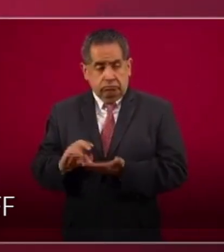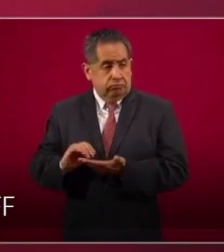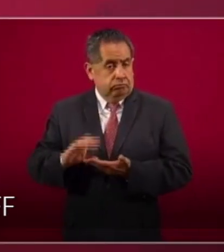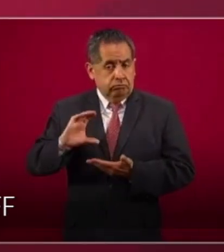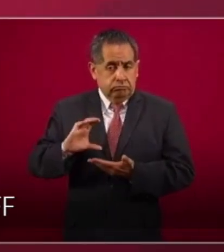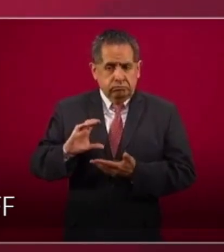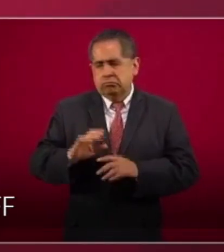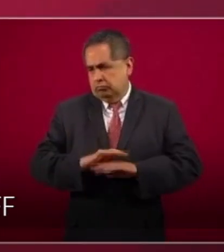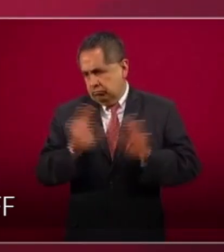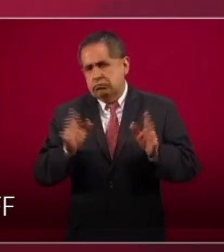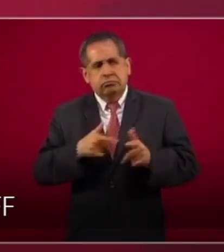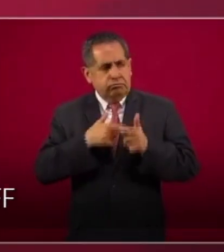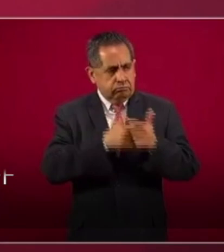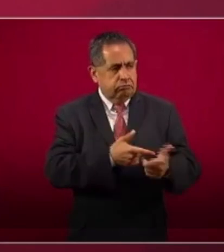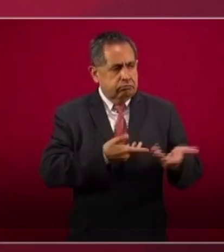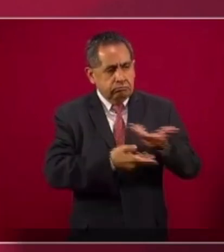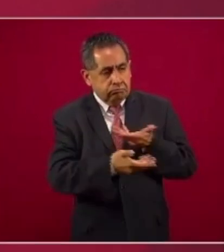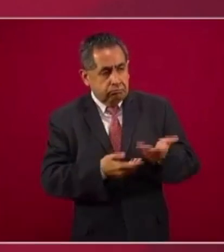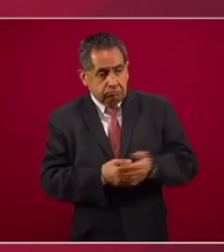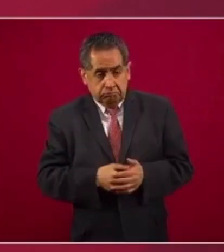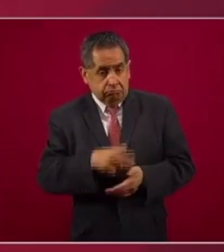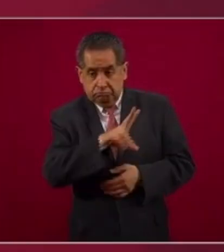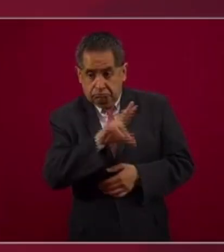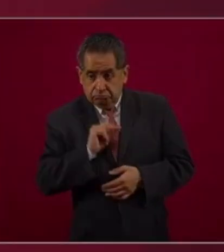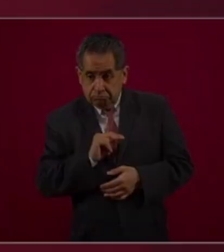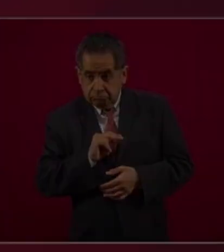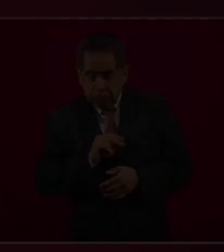se llevaron.